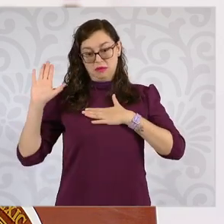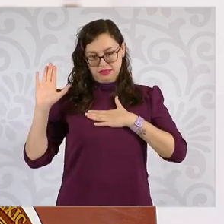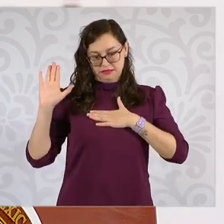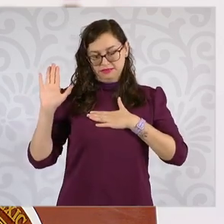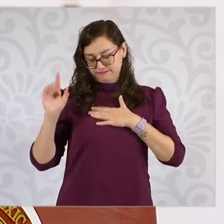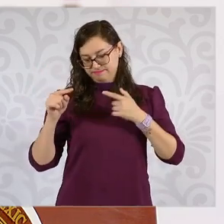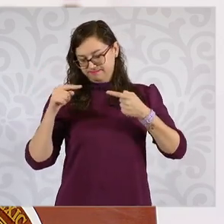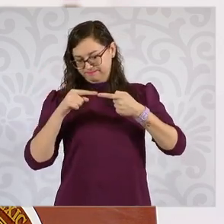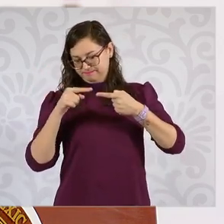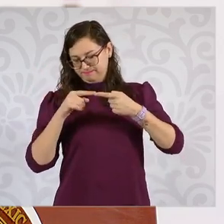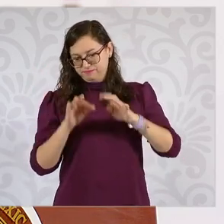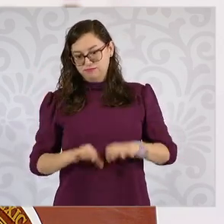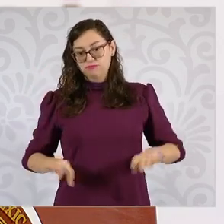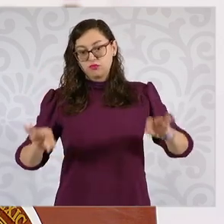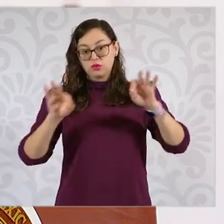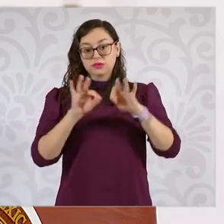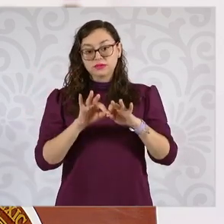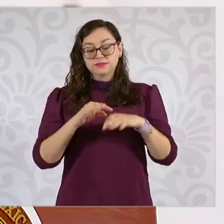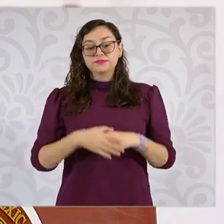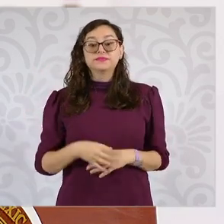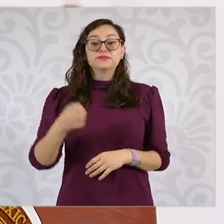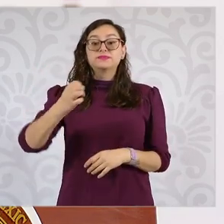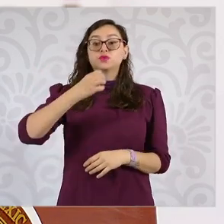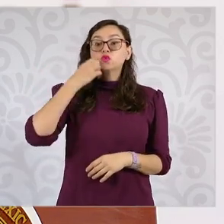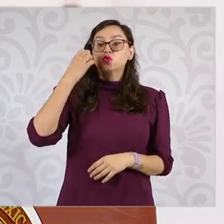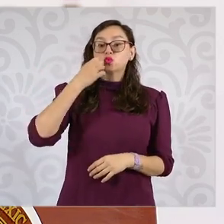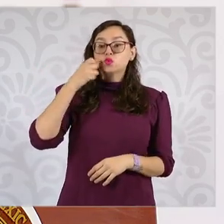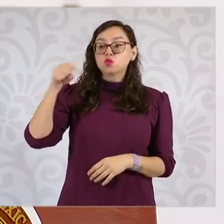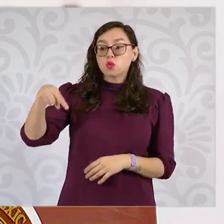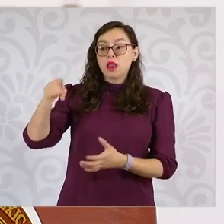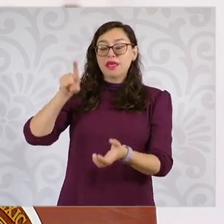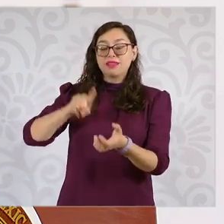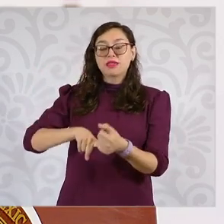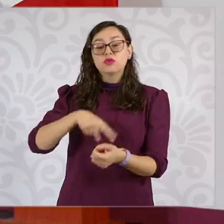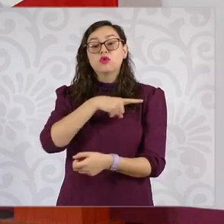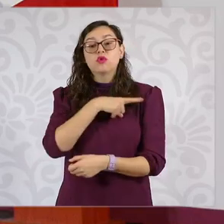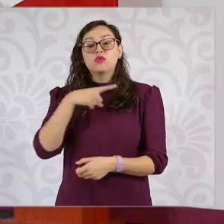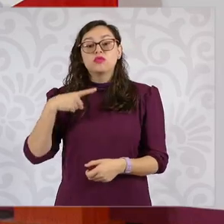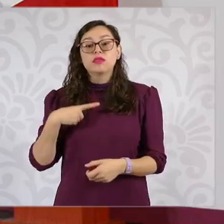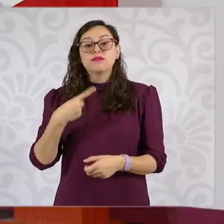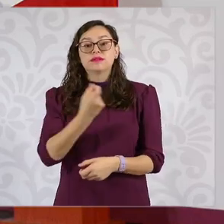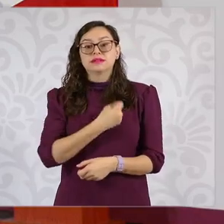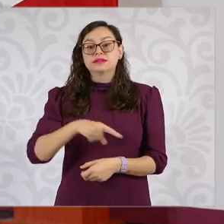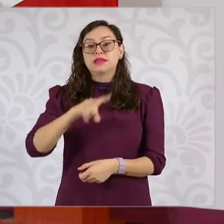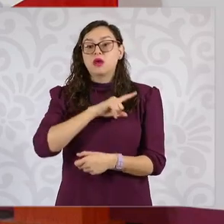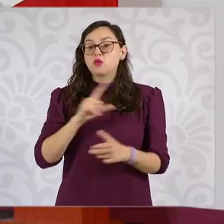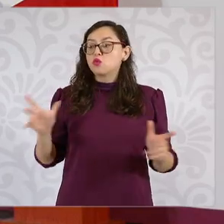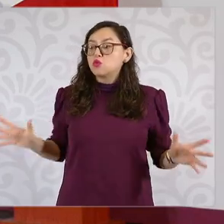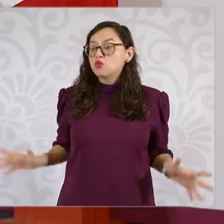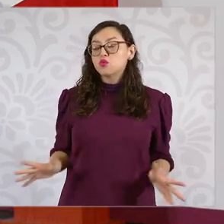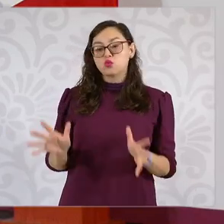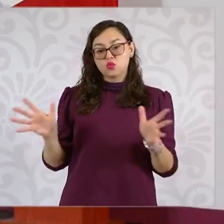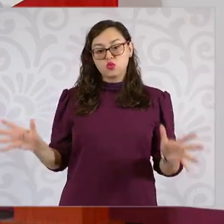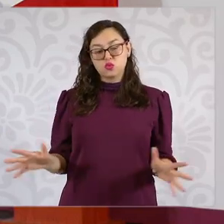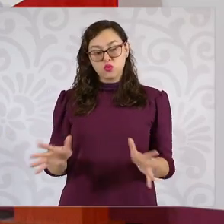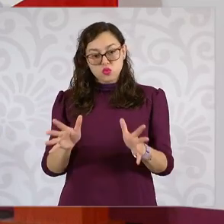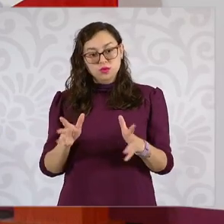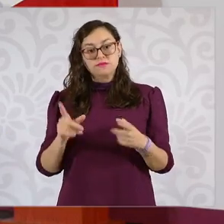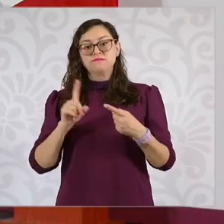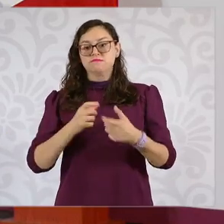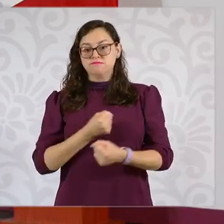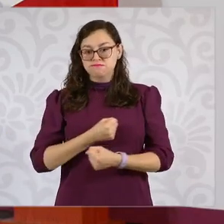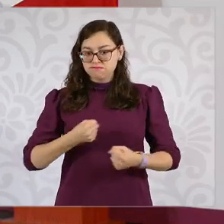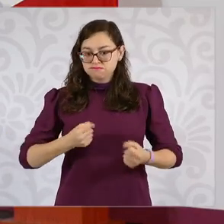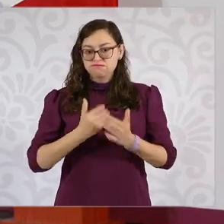Convertir a las escuelas en espacios para la promoción de una vida saludable. Esto es el combate a la